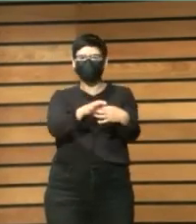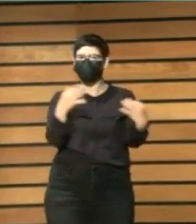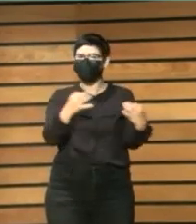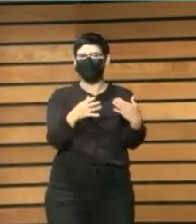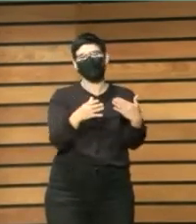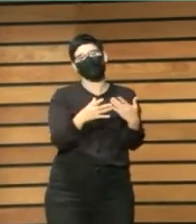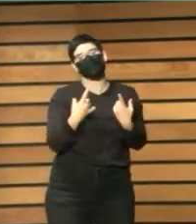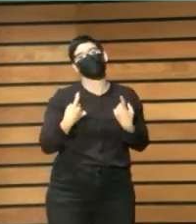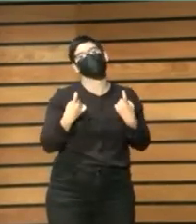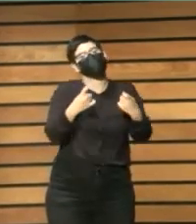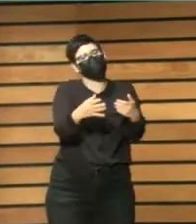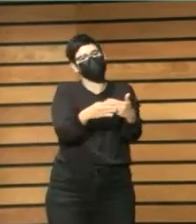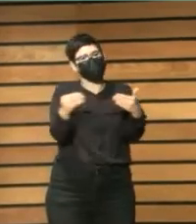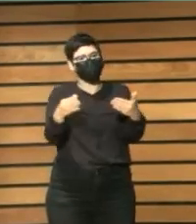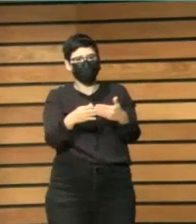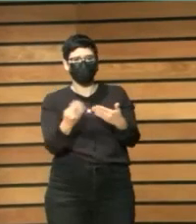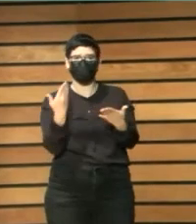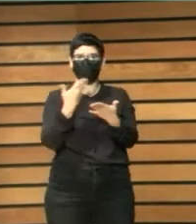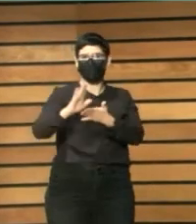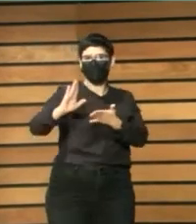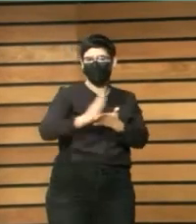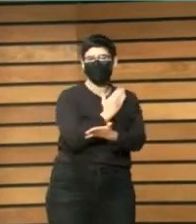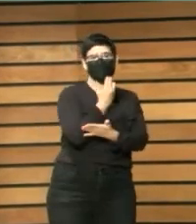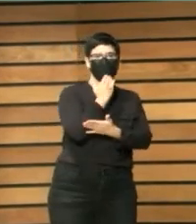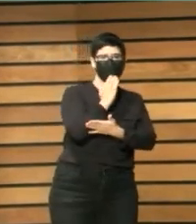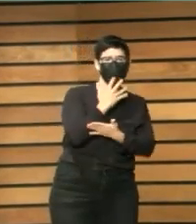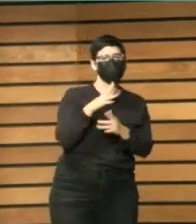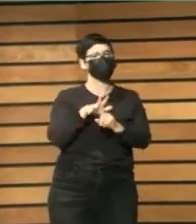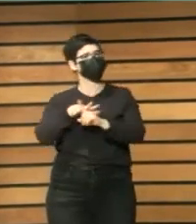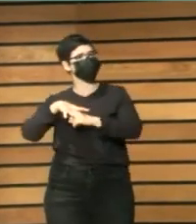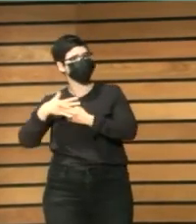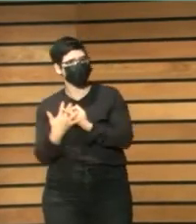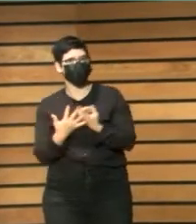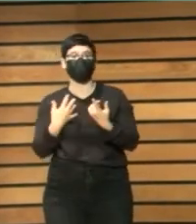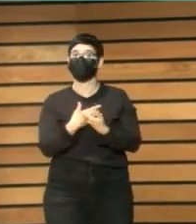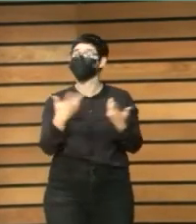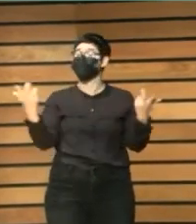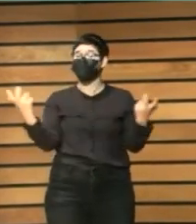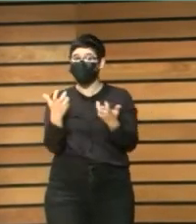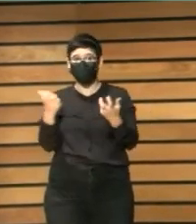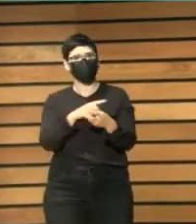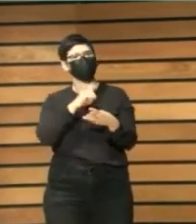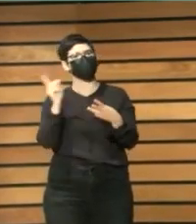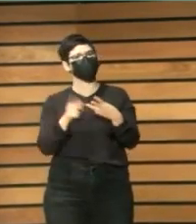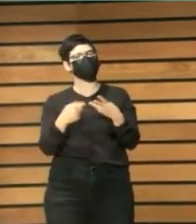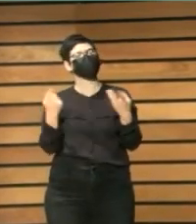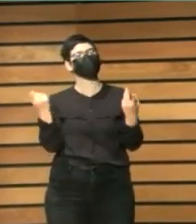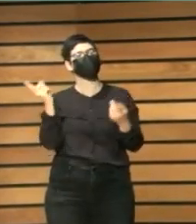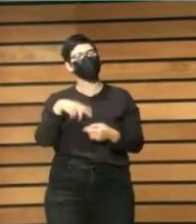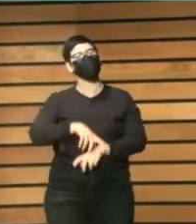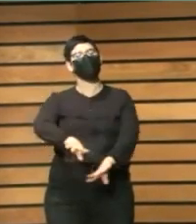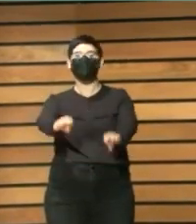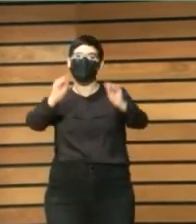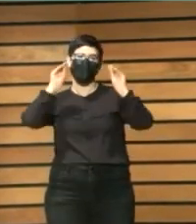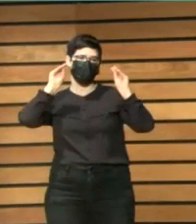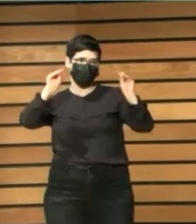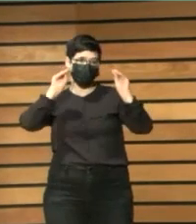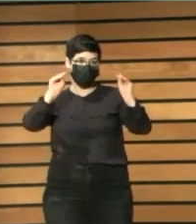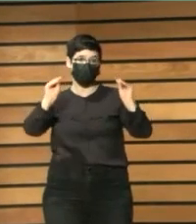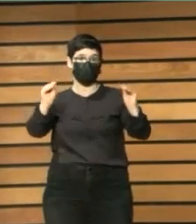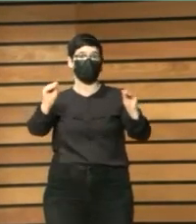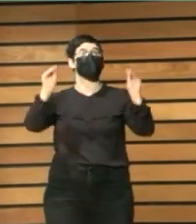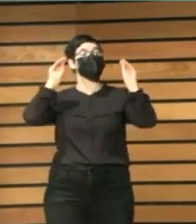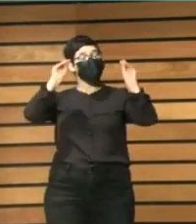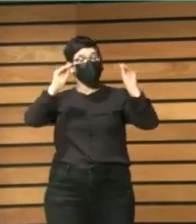diferenciando edades, situaciones, etc. Es urgente y también se ha dicho una formación, formación nuestra